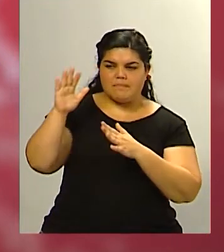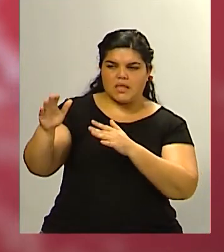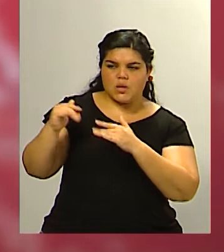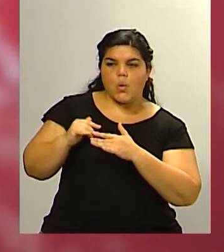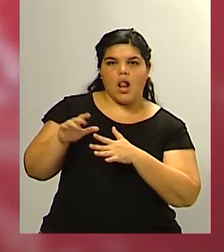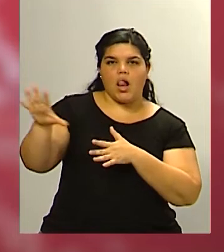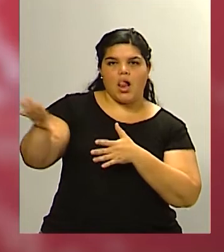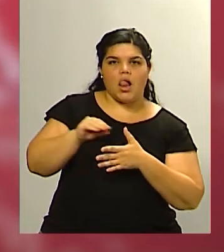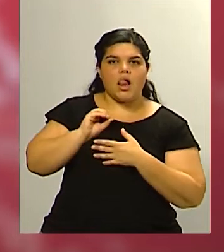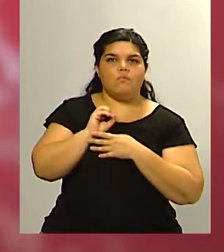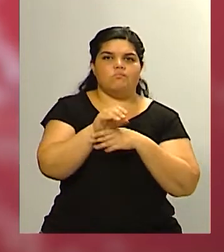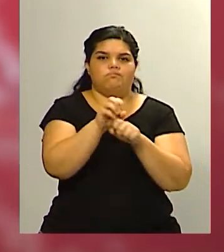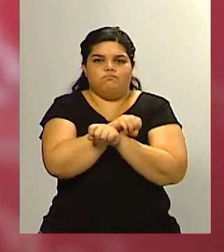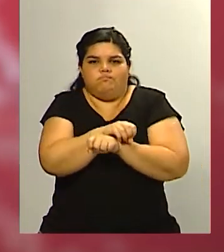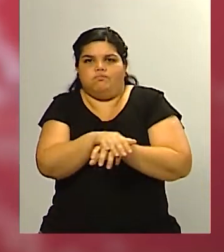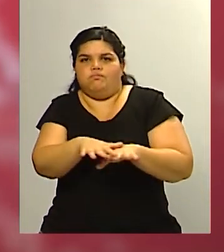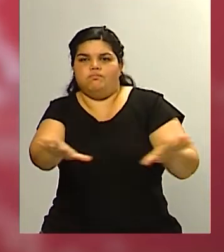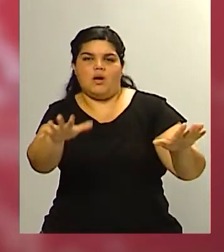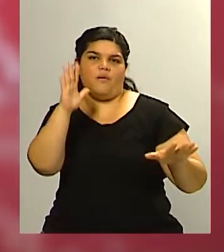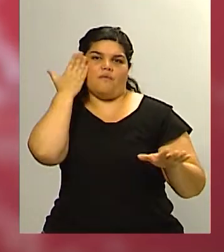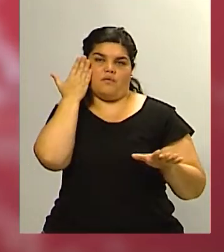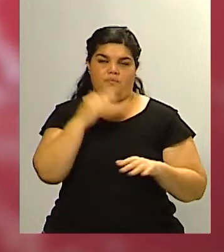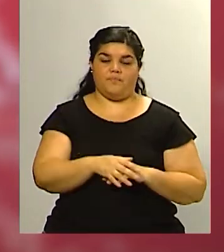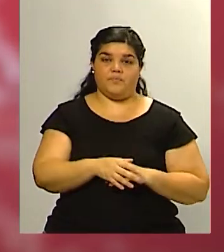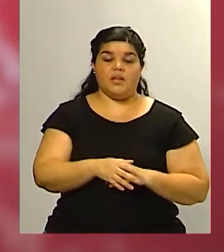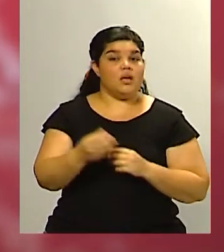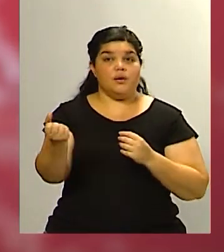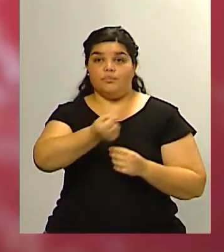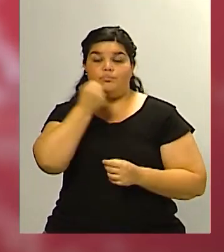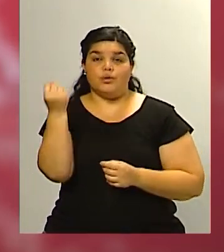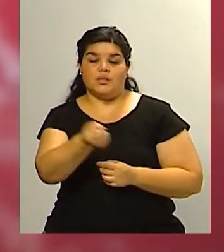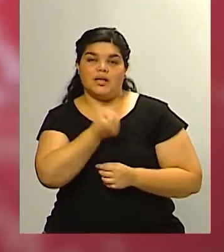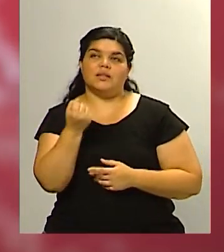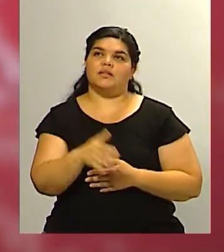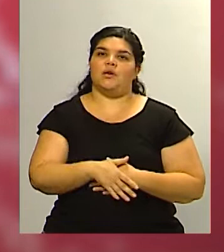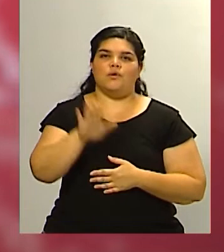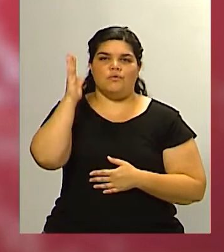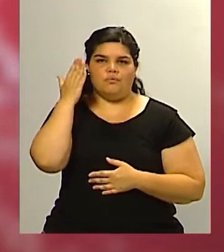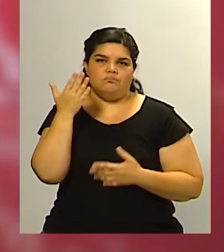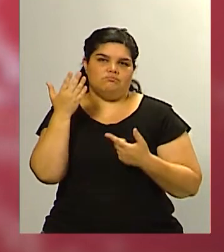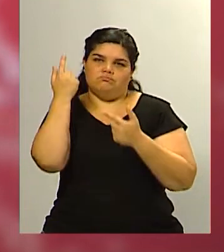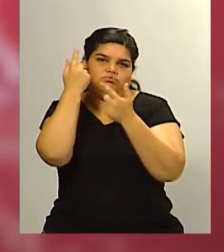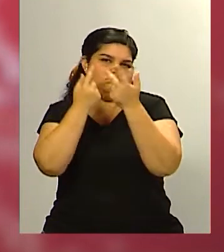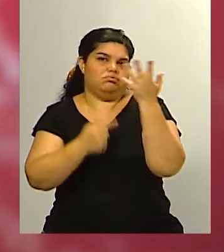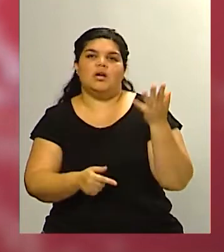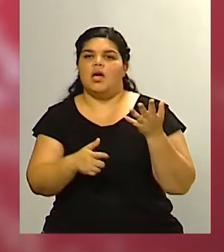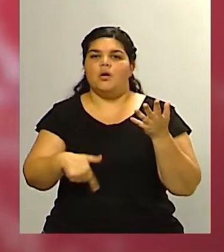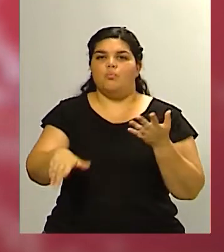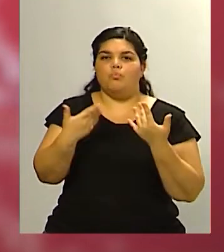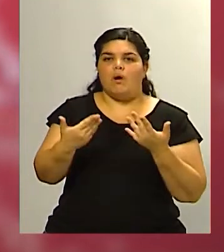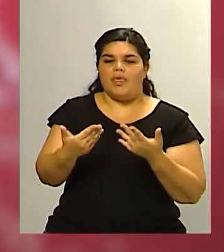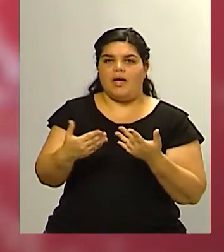comunicación deberían tener filtros para la fake news que no los tienen estamos viendo además un fenómeno en donde la